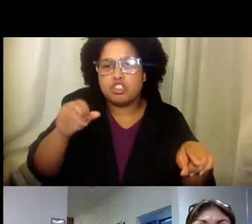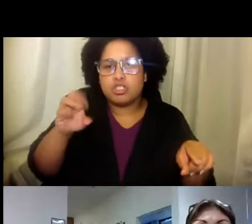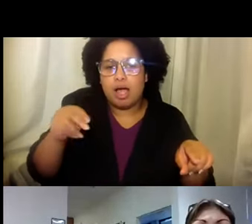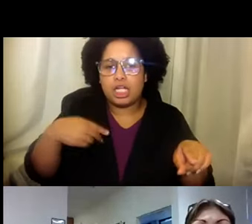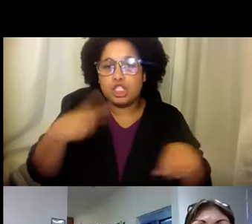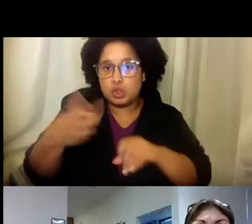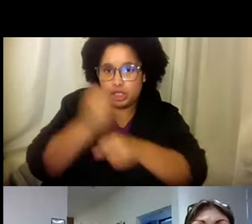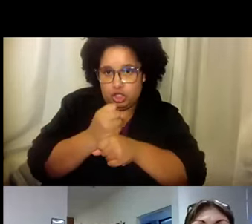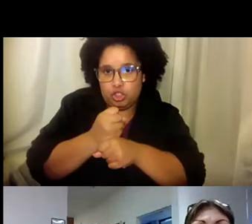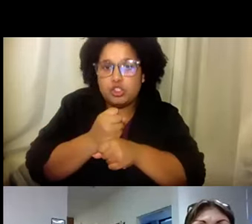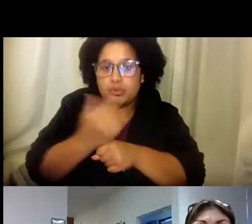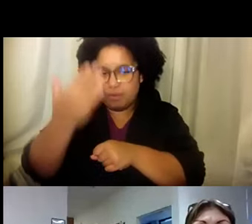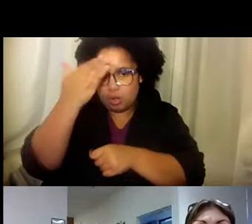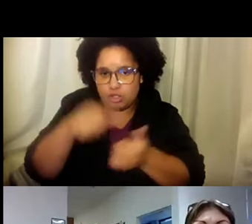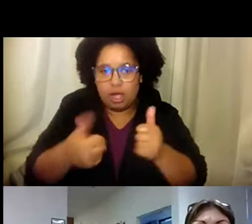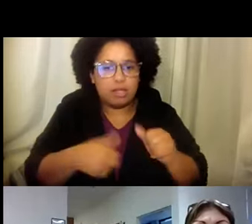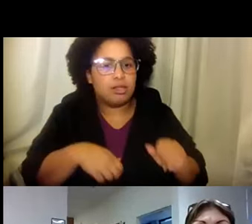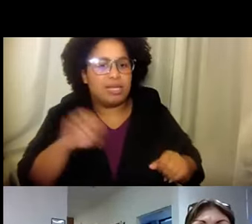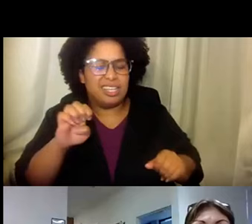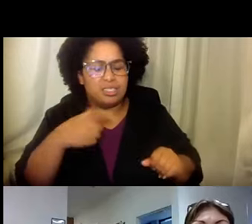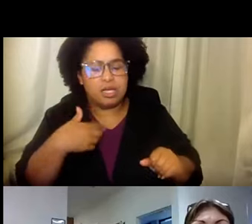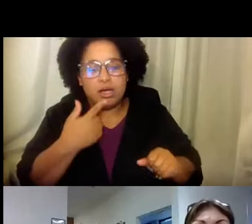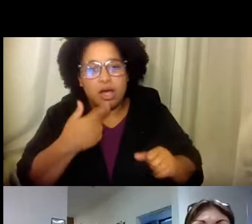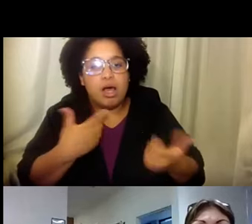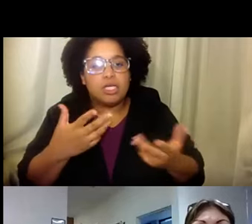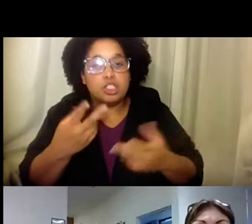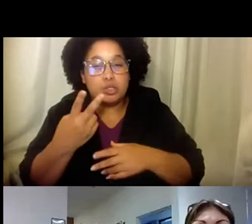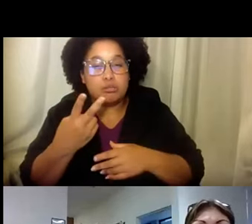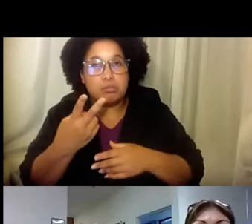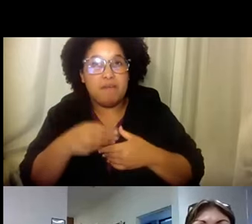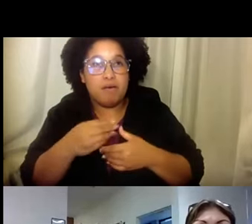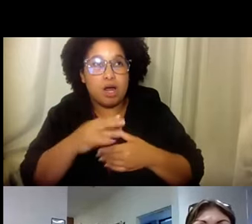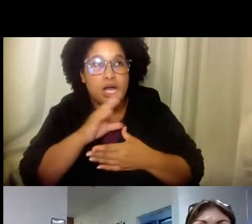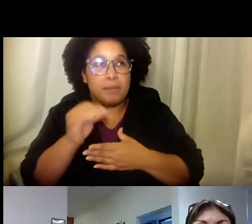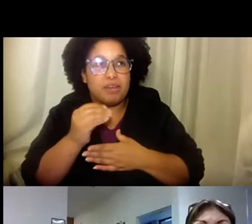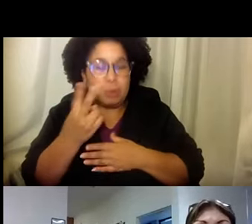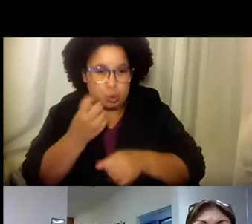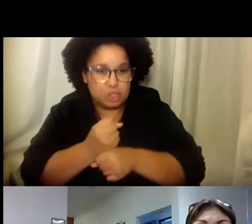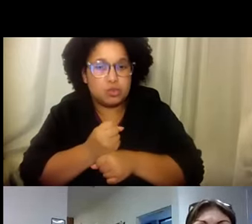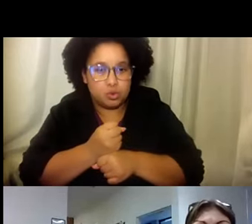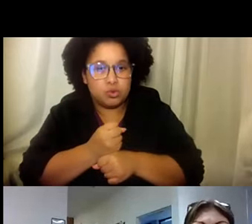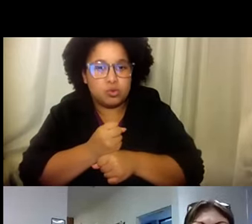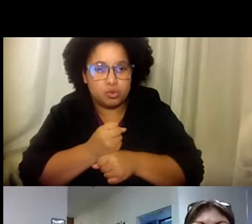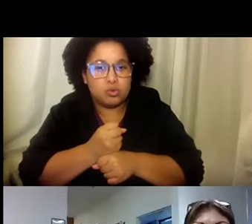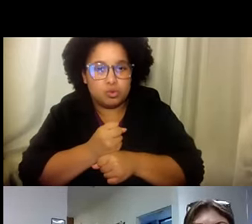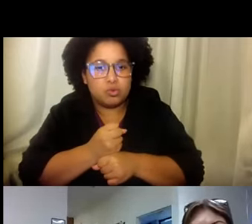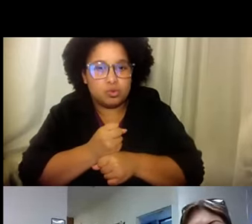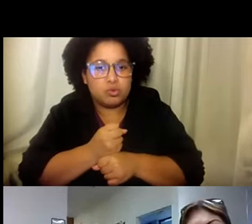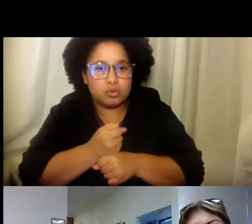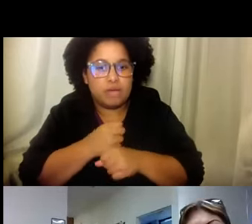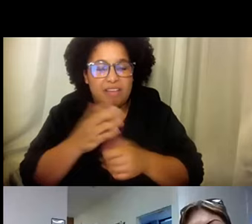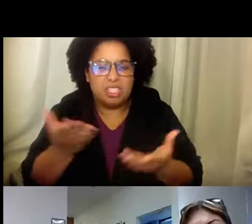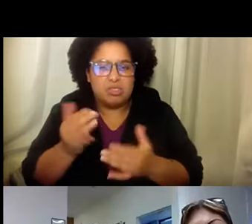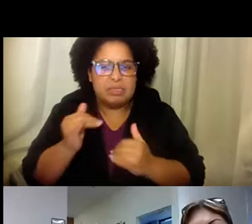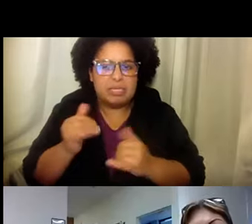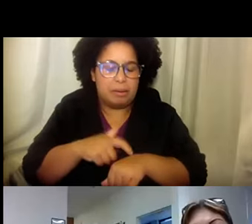Bueno, nos conocemos ya hace dos años. Y Shauna ha sido parte de nuestra compañía por dos años. Y yo